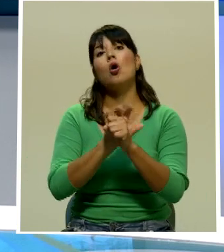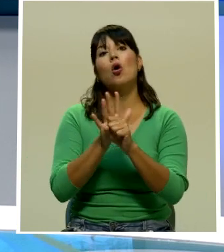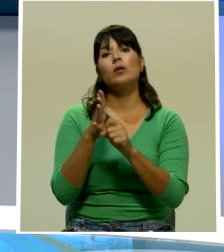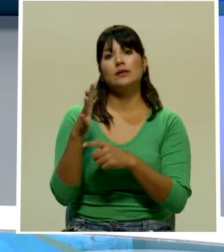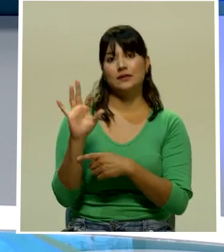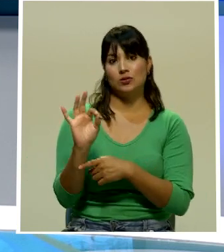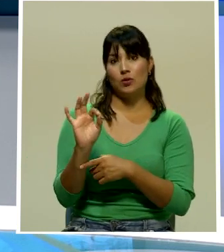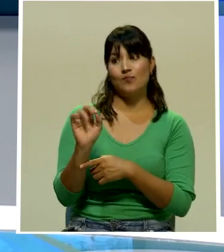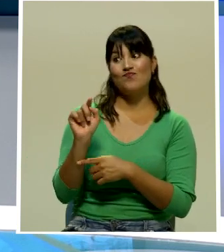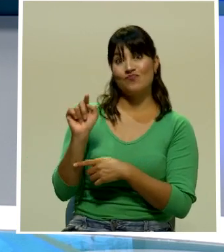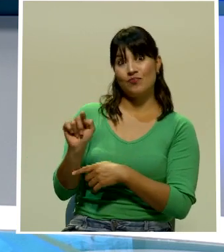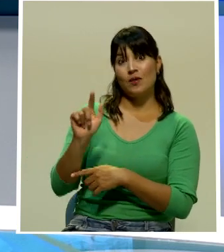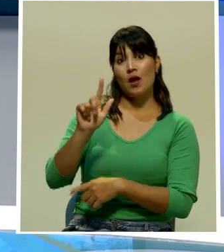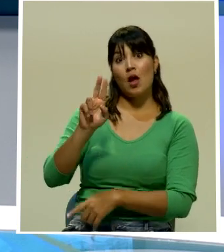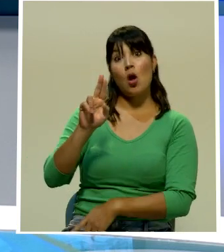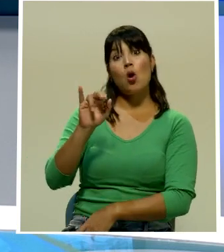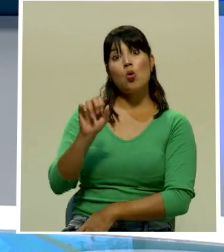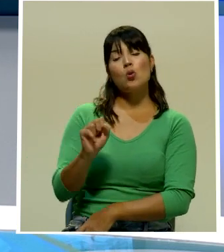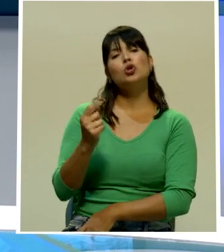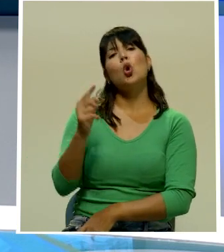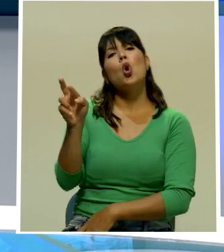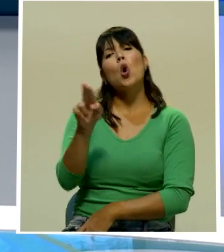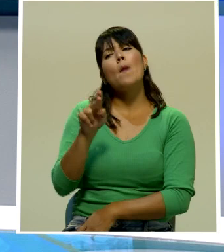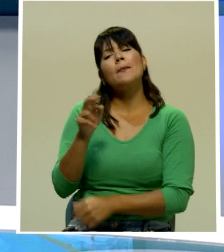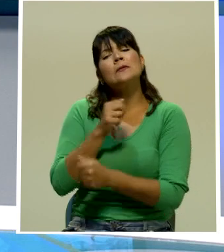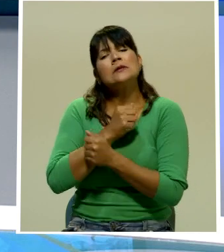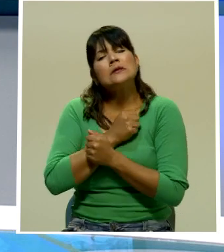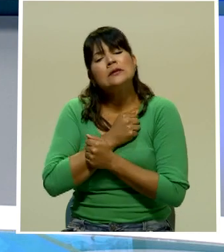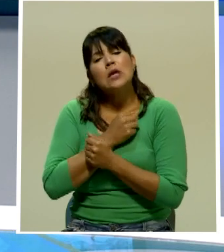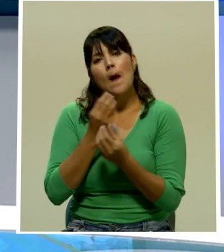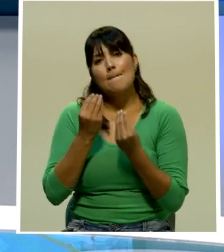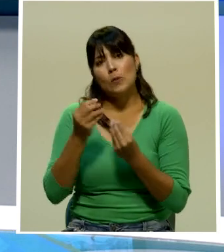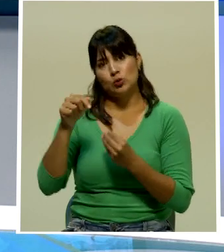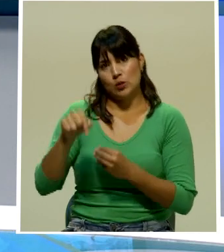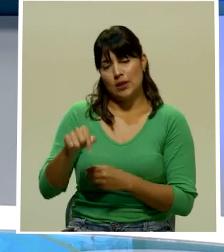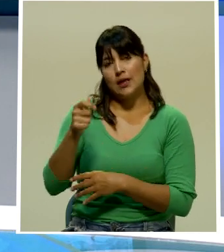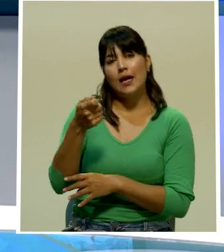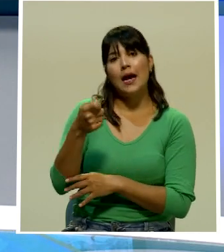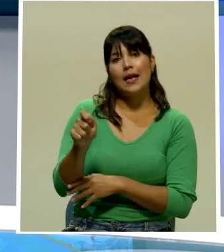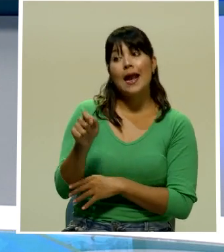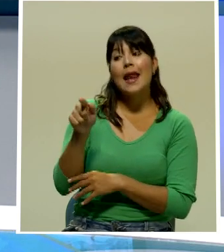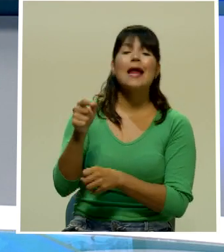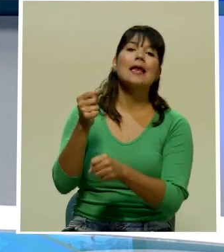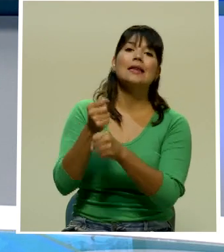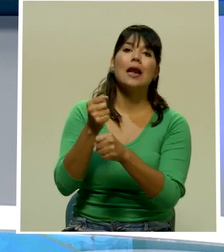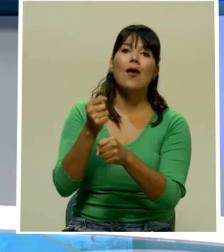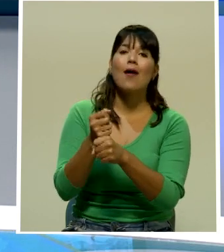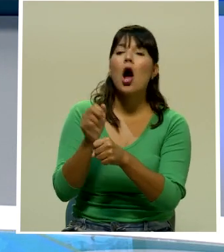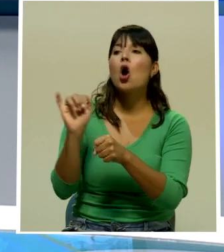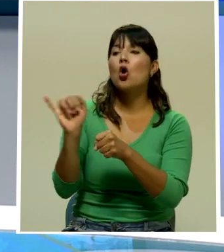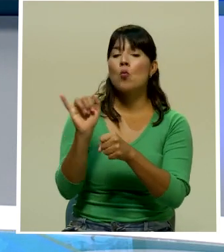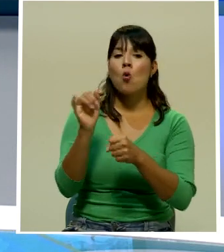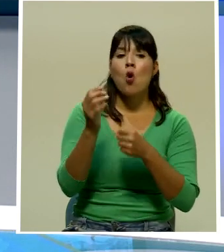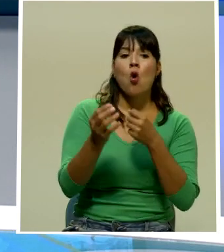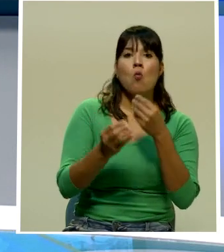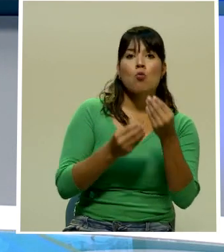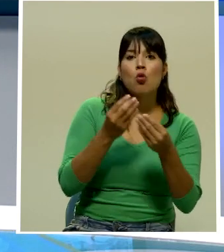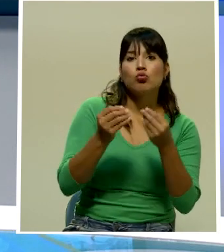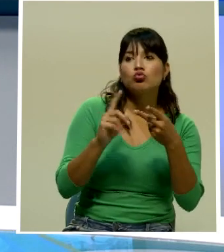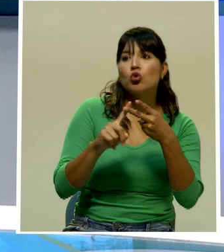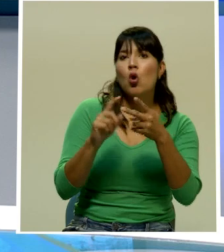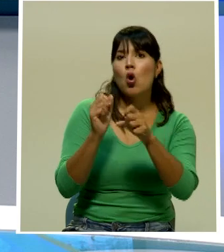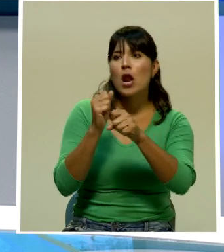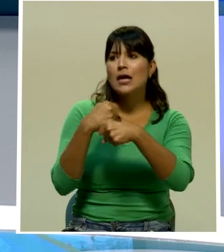Luis fue un compañero muy querido aquí en el canal, en donde trabajó como realizador, productor y